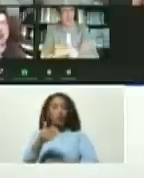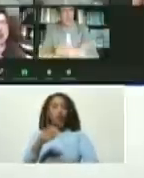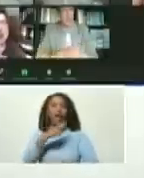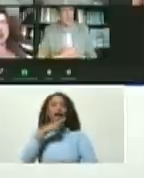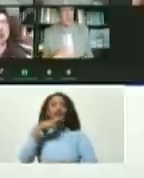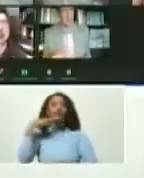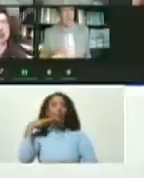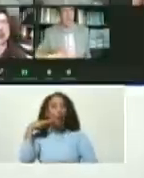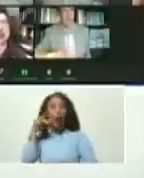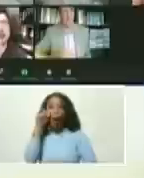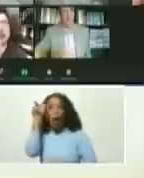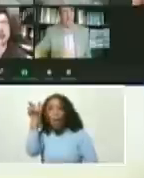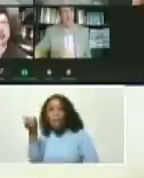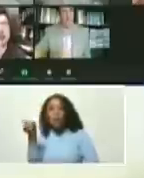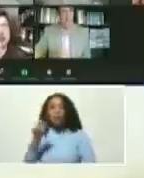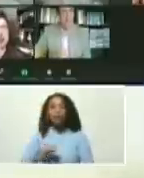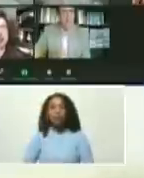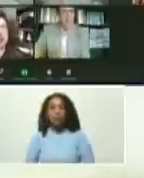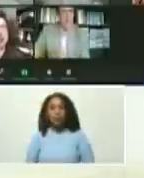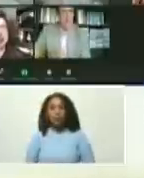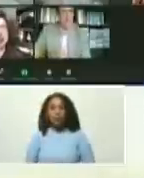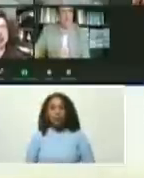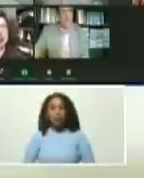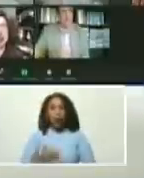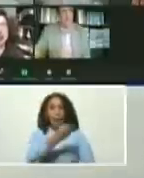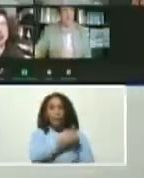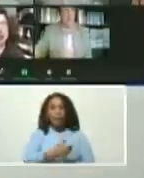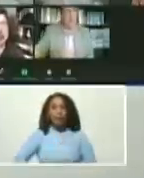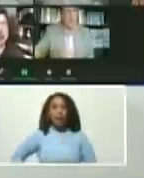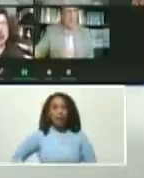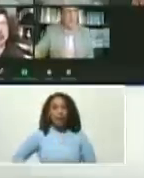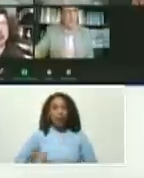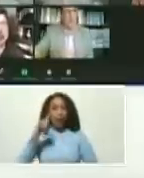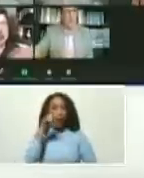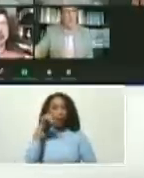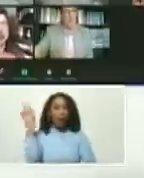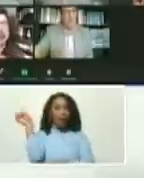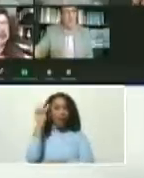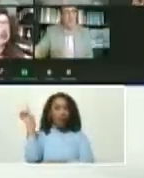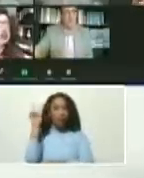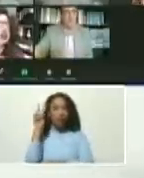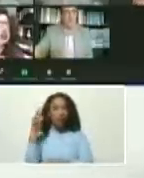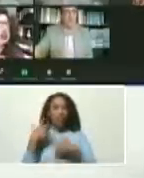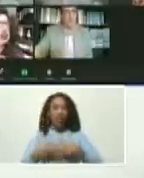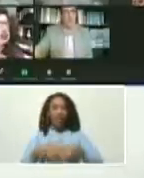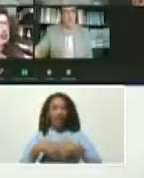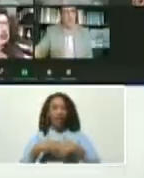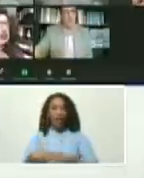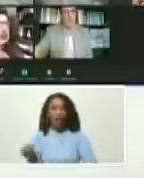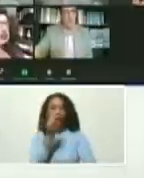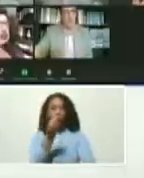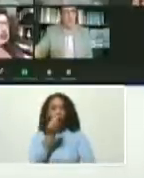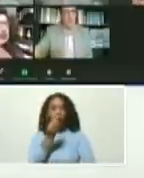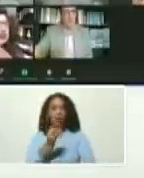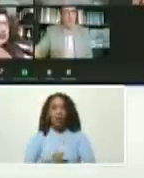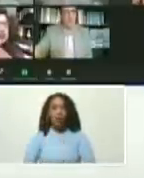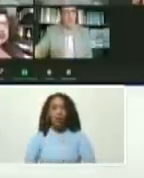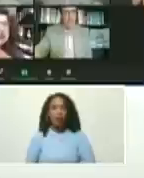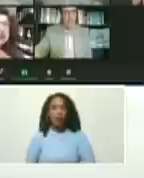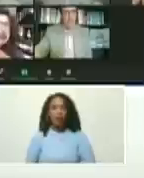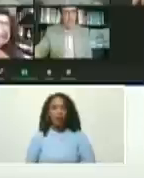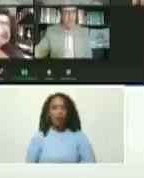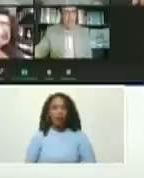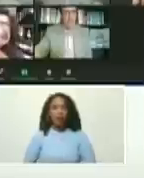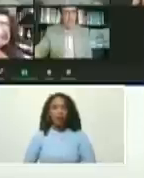Ignacio Subillaga. Al presidente de la Cámara Venezolana de la Industria de Alimentos, Cabidea, Juvenal